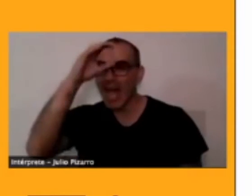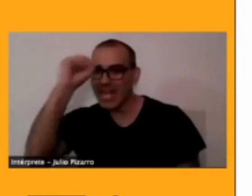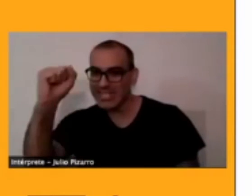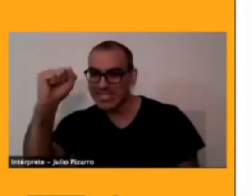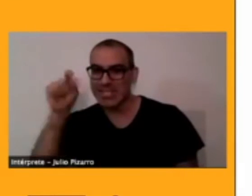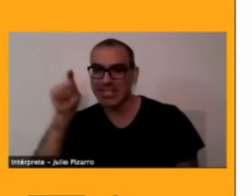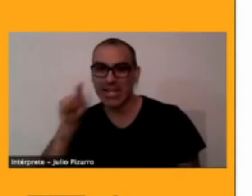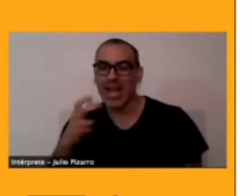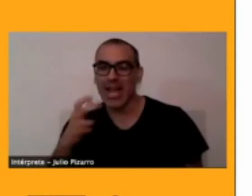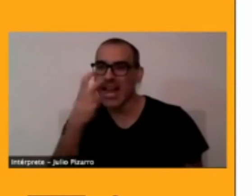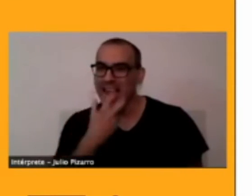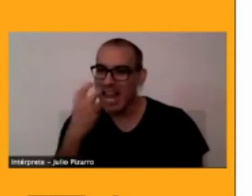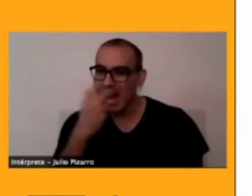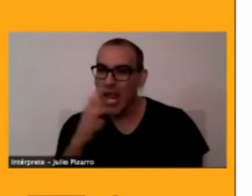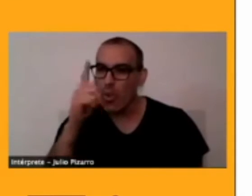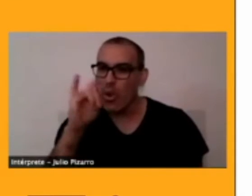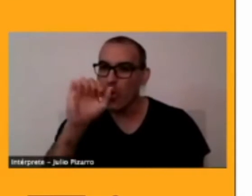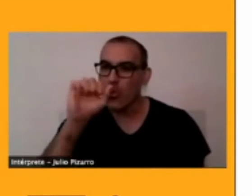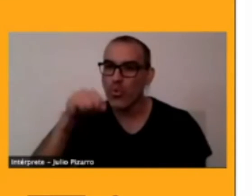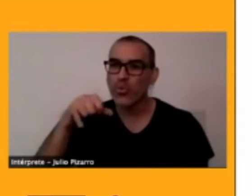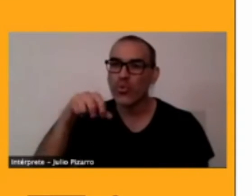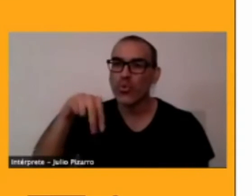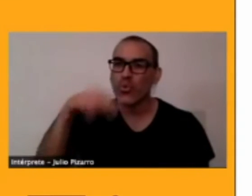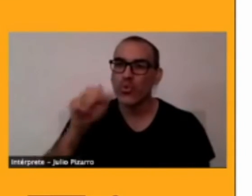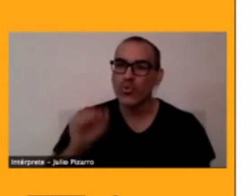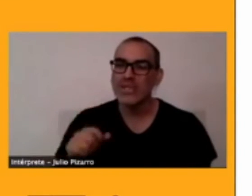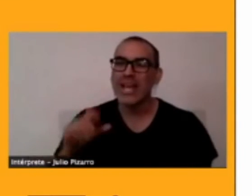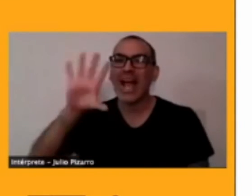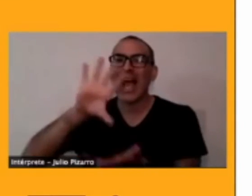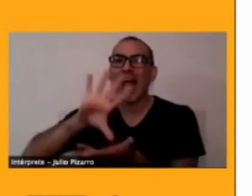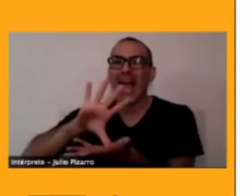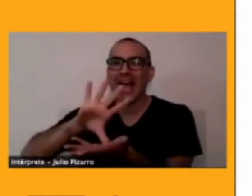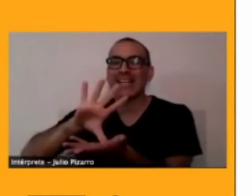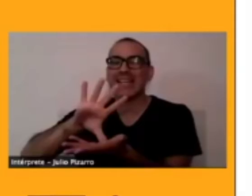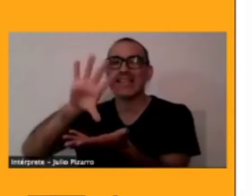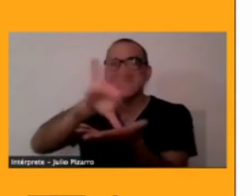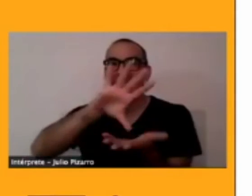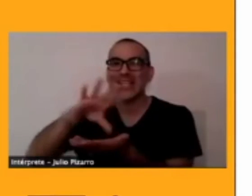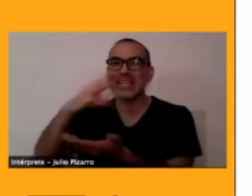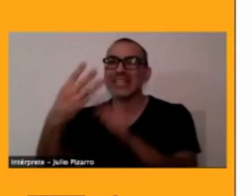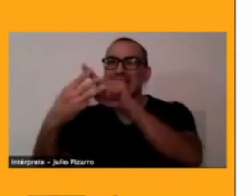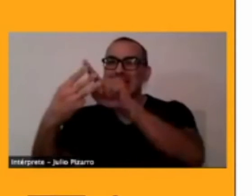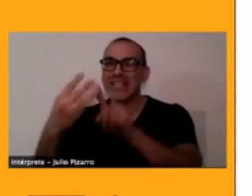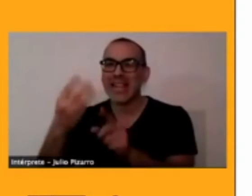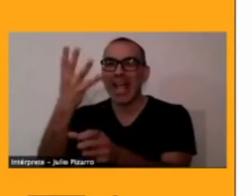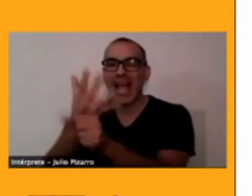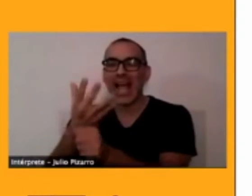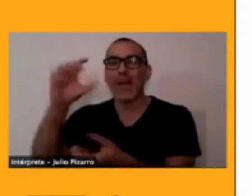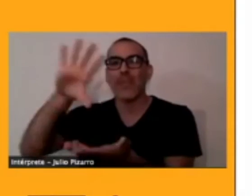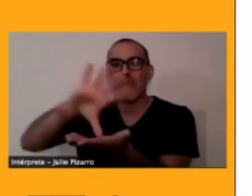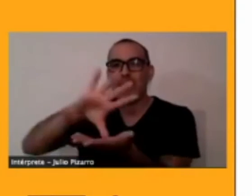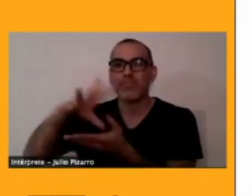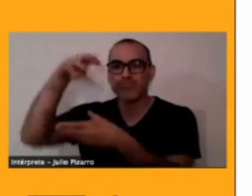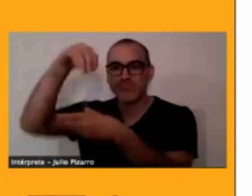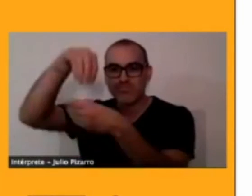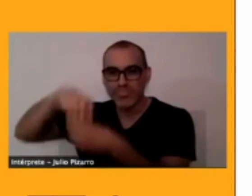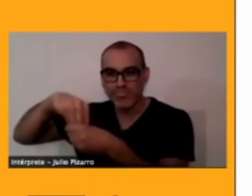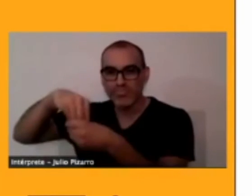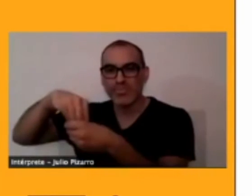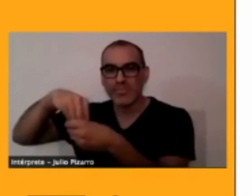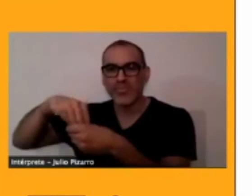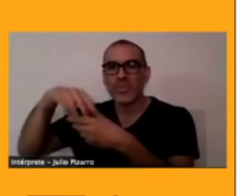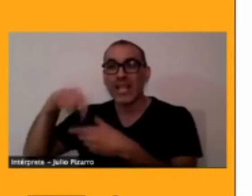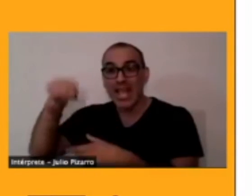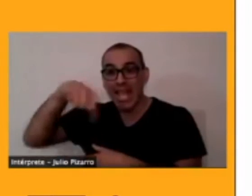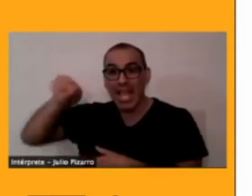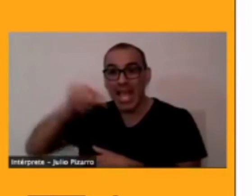lengua cunsa estaba hablada por estos tres países. Y estos tres países se reconocían en estas comunidades étnicas con